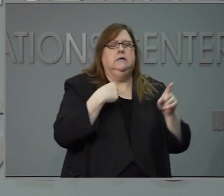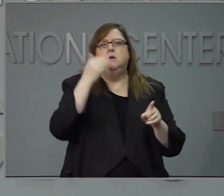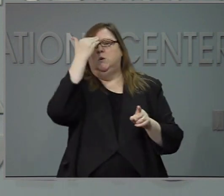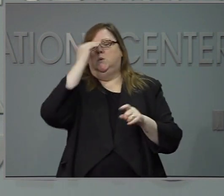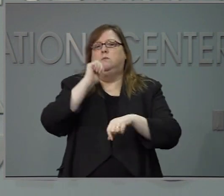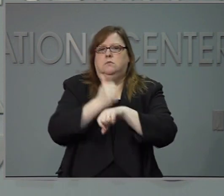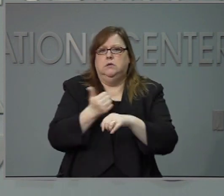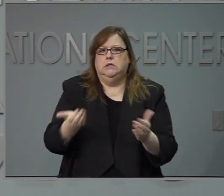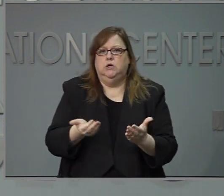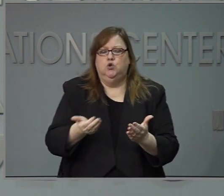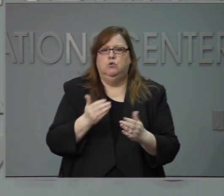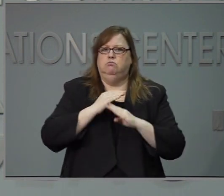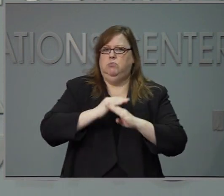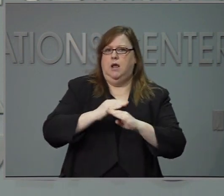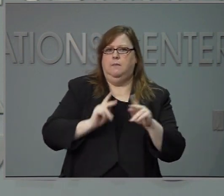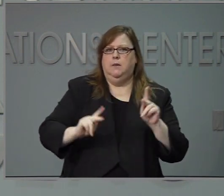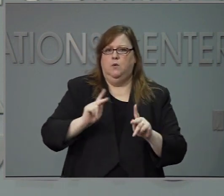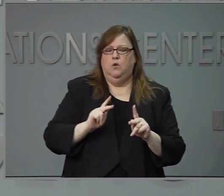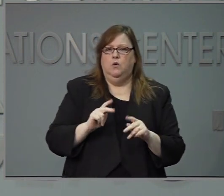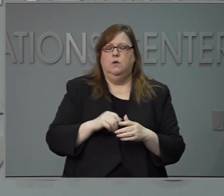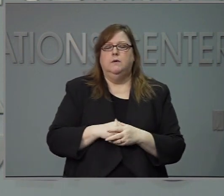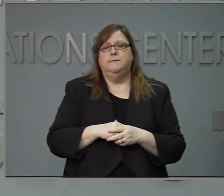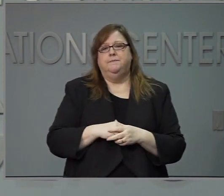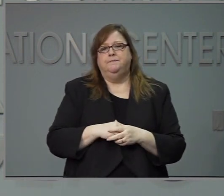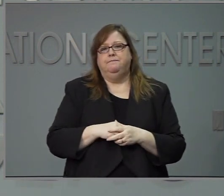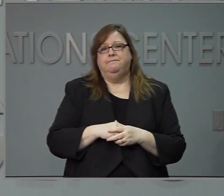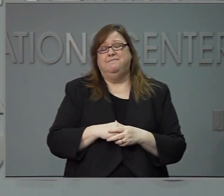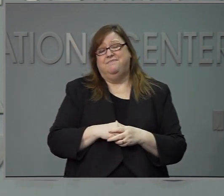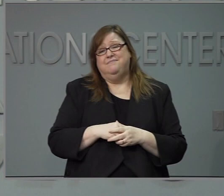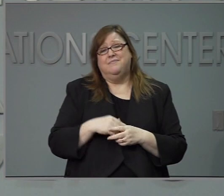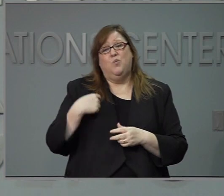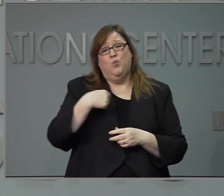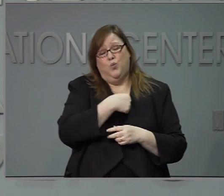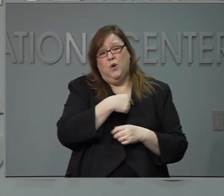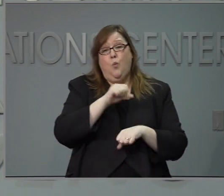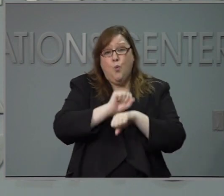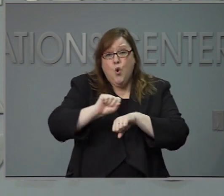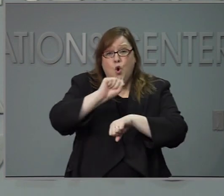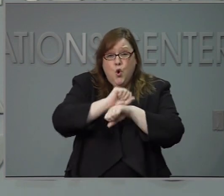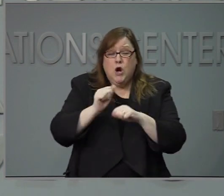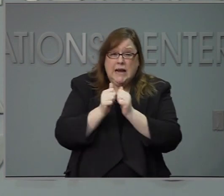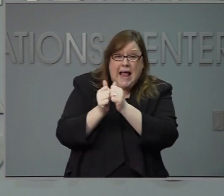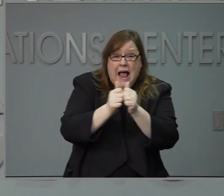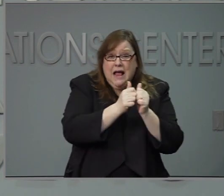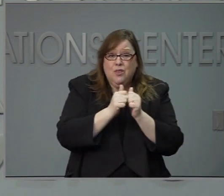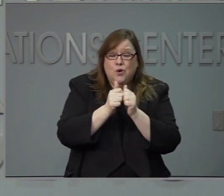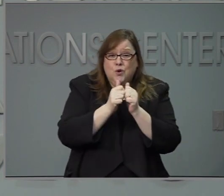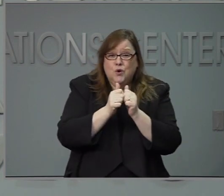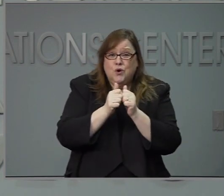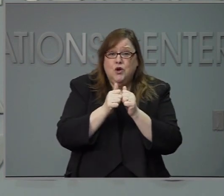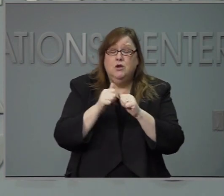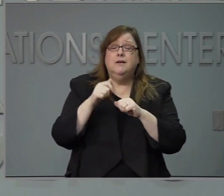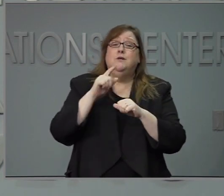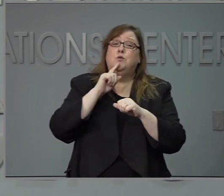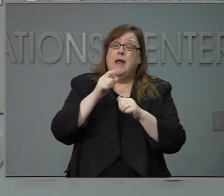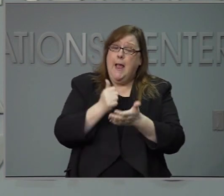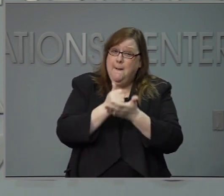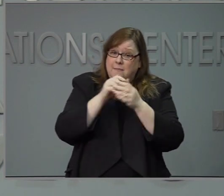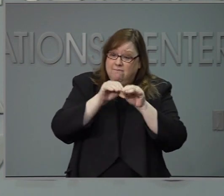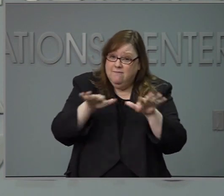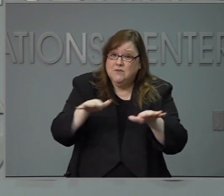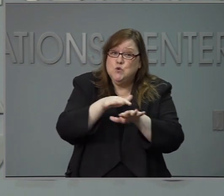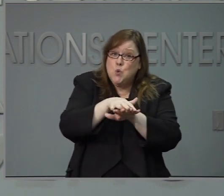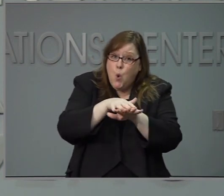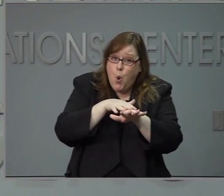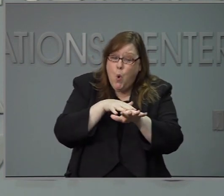importantes mientras más todos procuramos reducir la propagación del virus más pronto vamos a